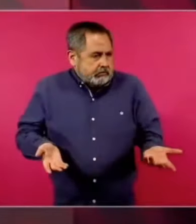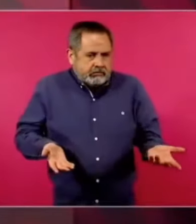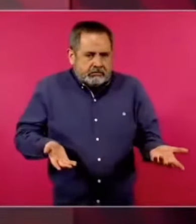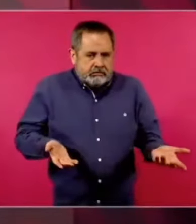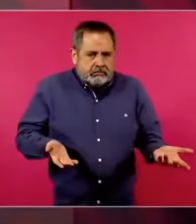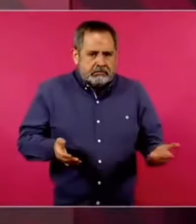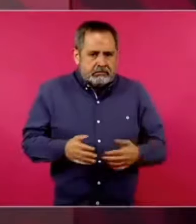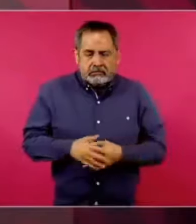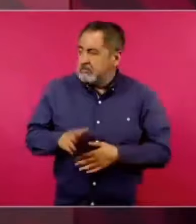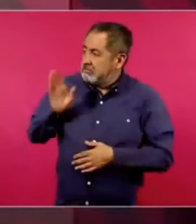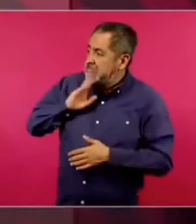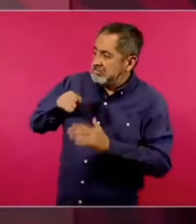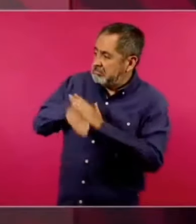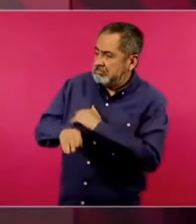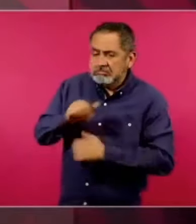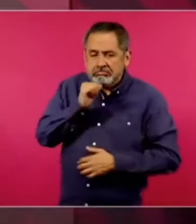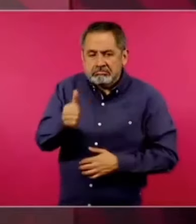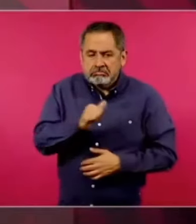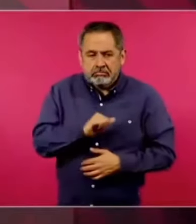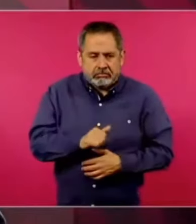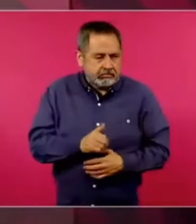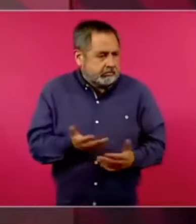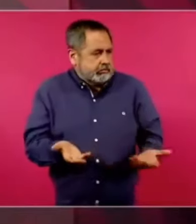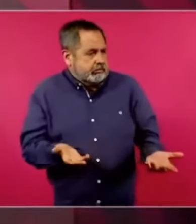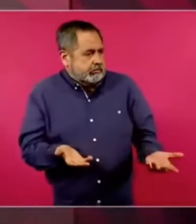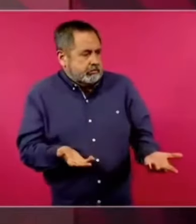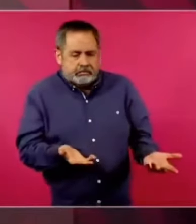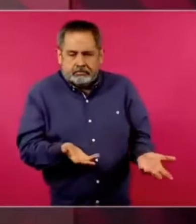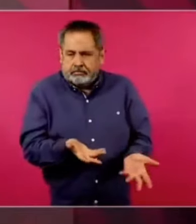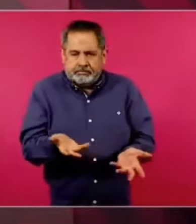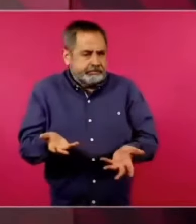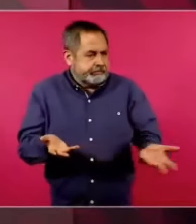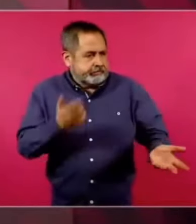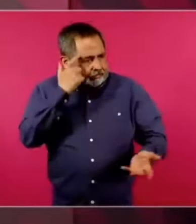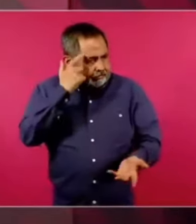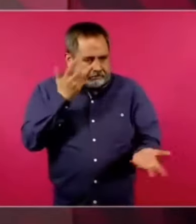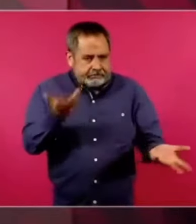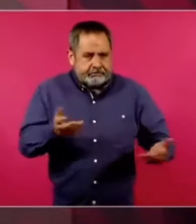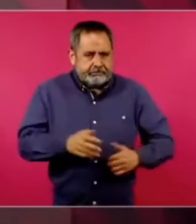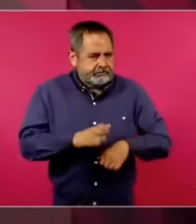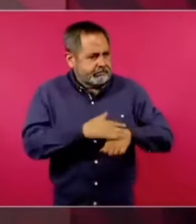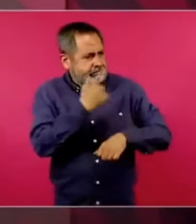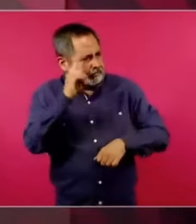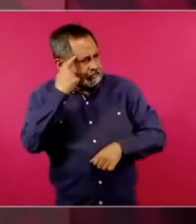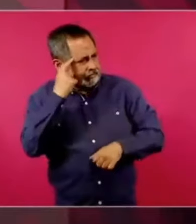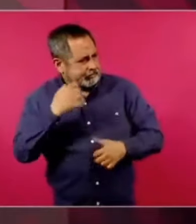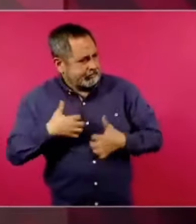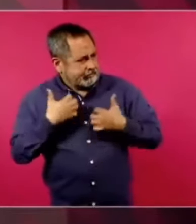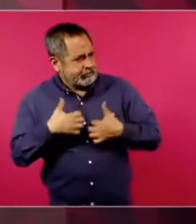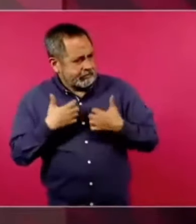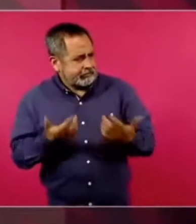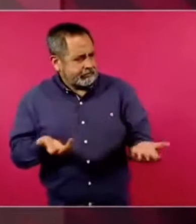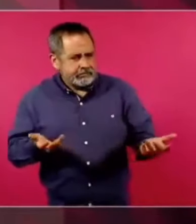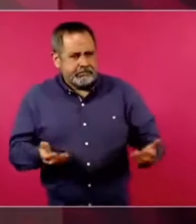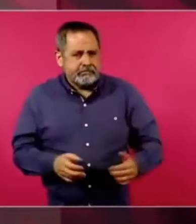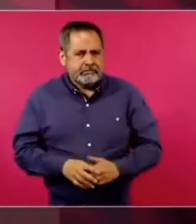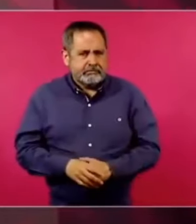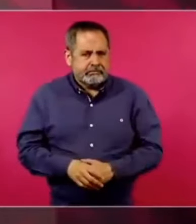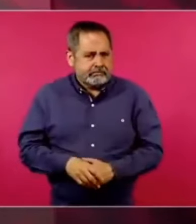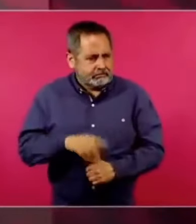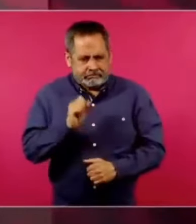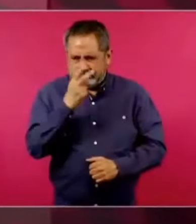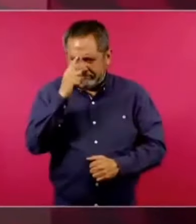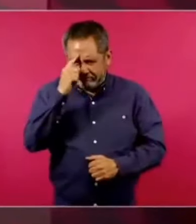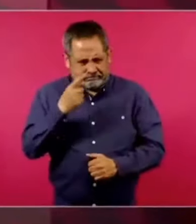No nos ha ido mal. Entonces, ¿por qué estás enojado?